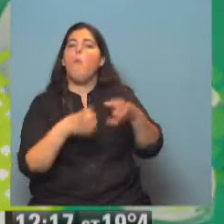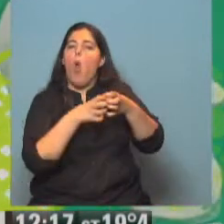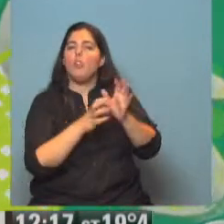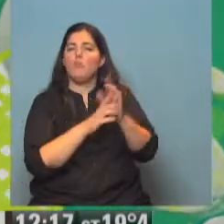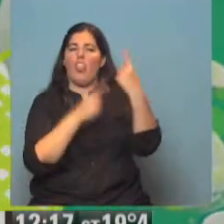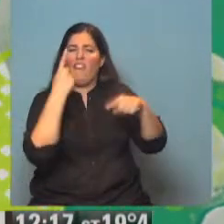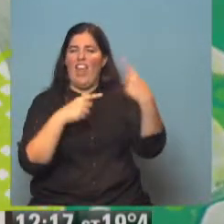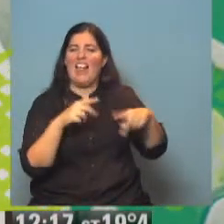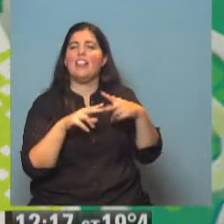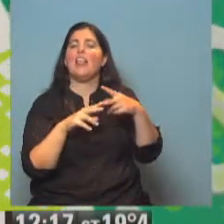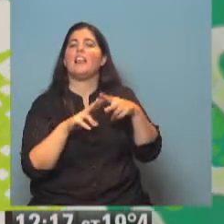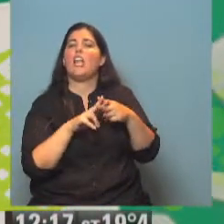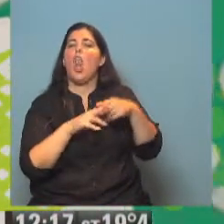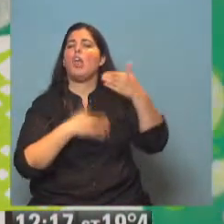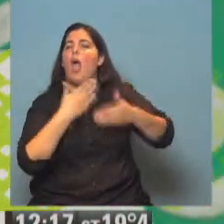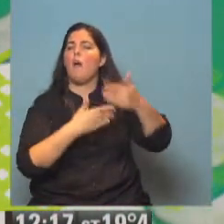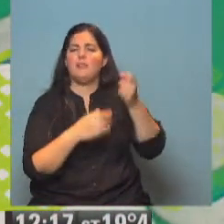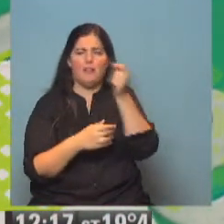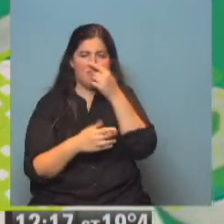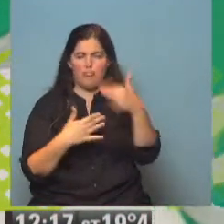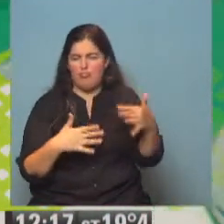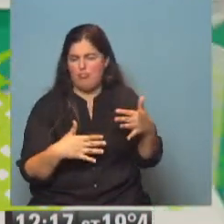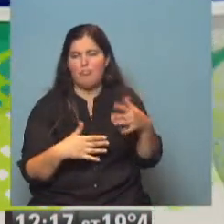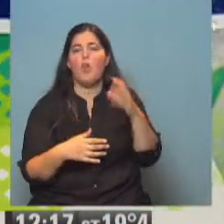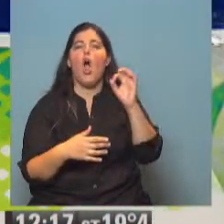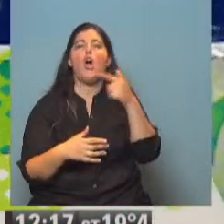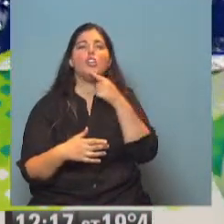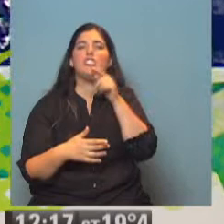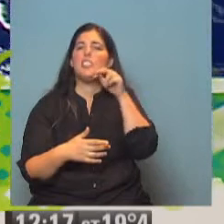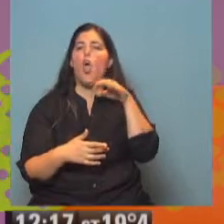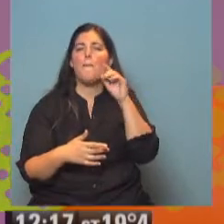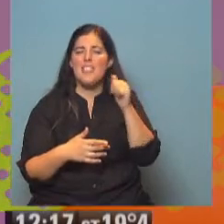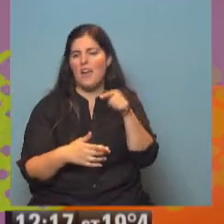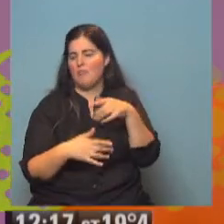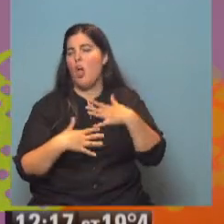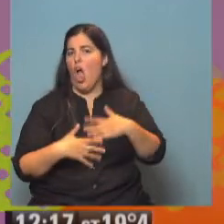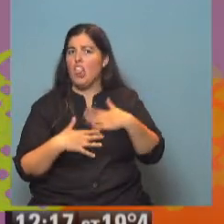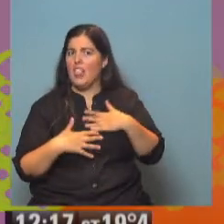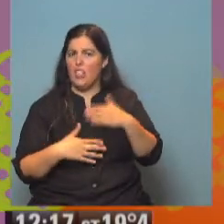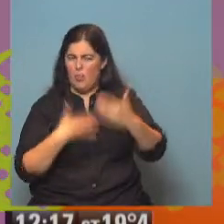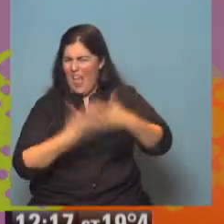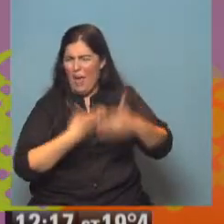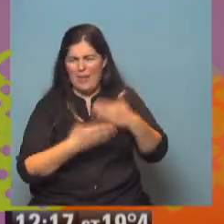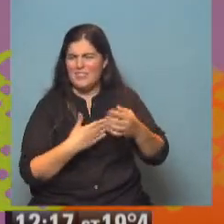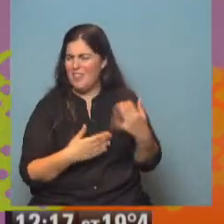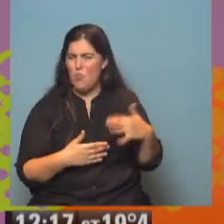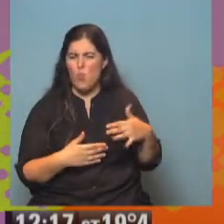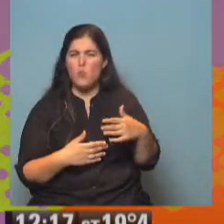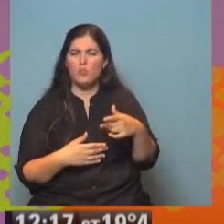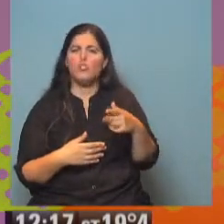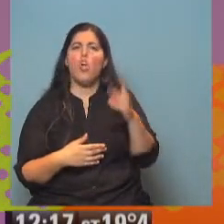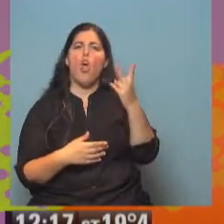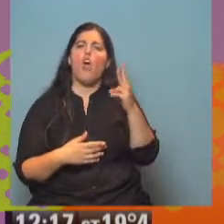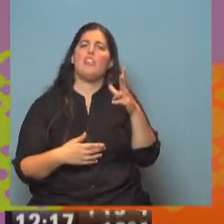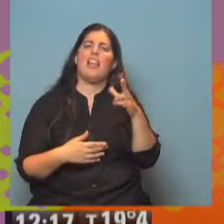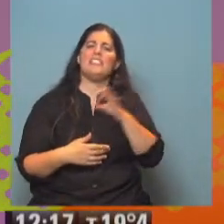de la tecnología ha avanzado una barbaridad en lo que se refiere a ostomía. Nosotros estamos muy contentos porque ha avanzado mucho, mucho. O sea, cada dos o tres